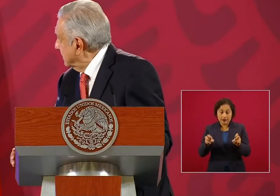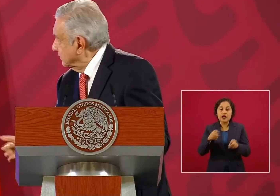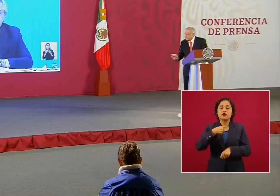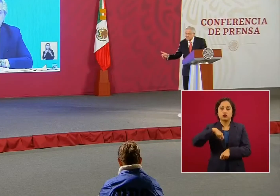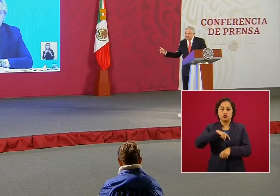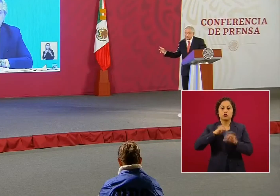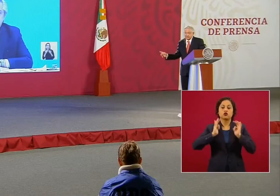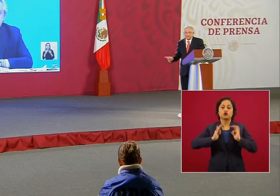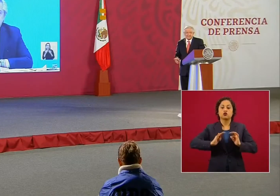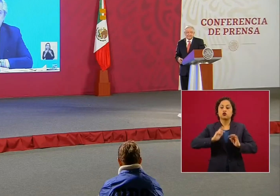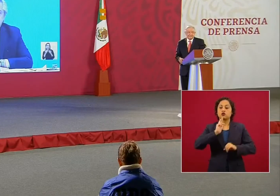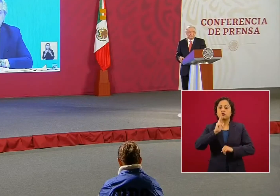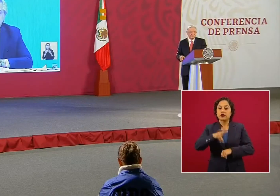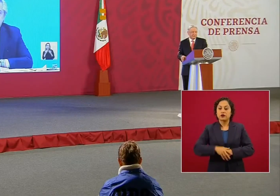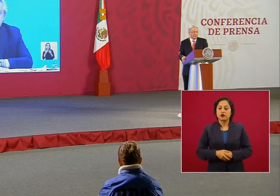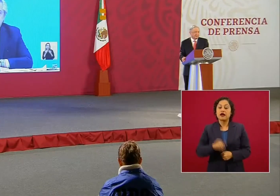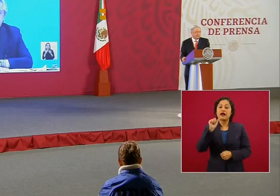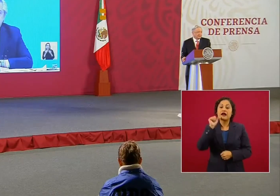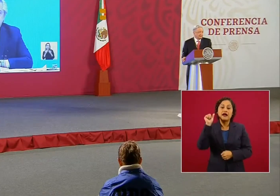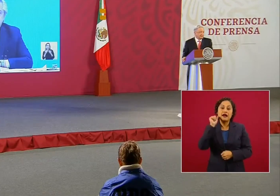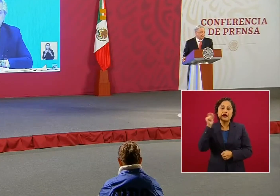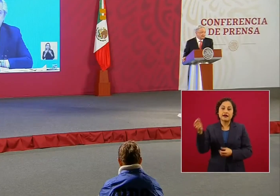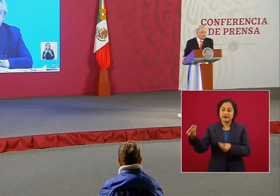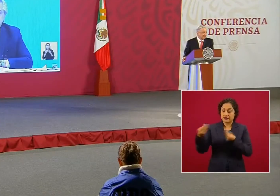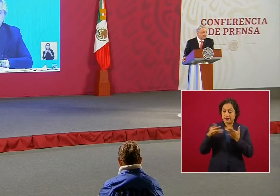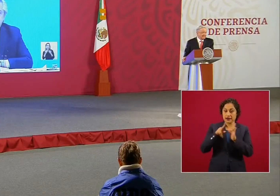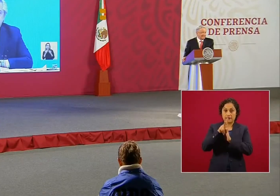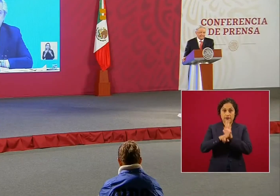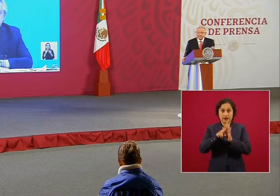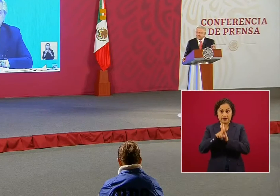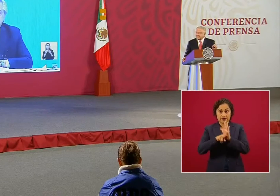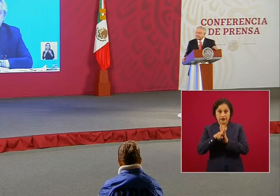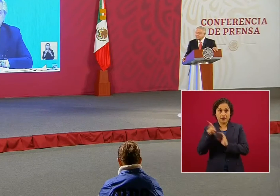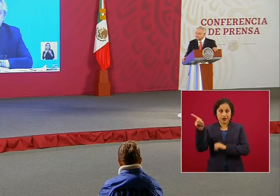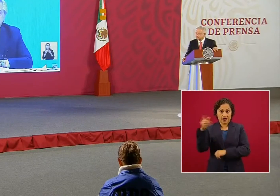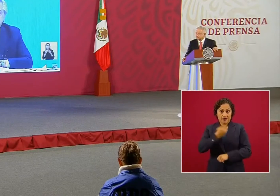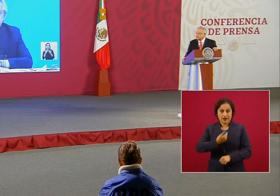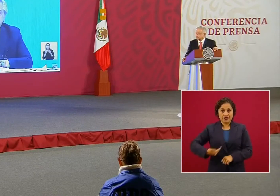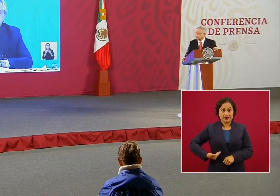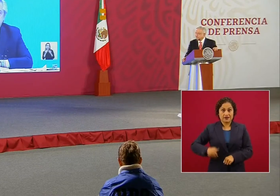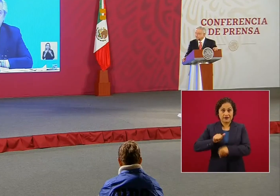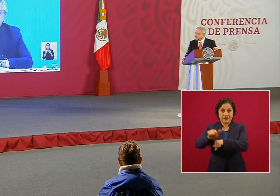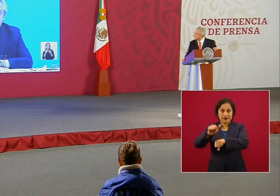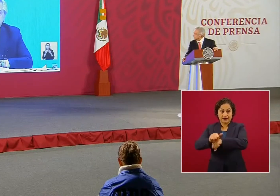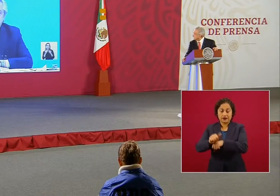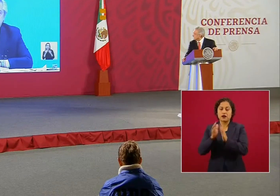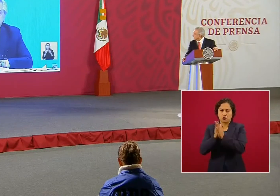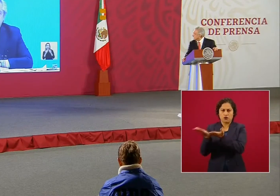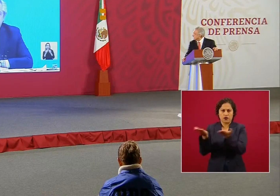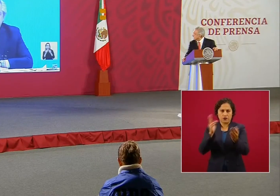Ayer me hicieron llegar este video, es el presidente de Argentina, a ver si lo ponemos.